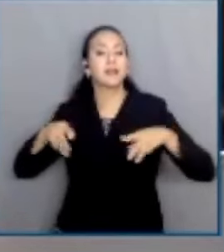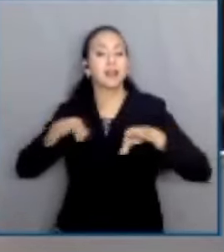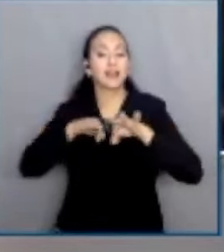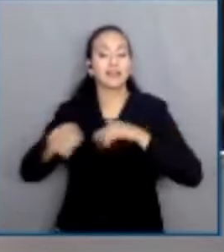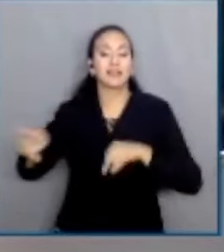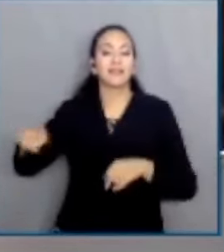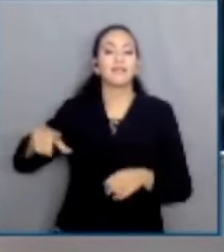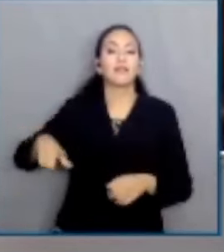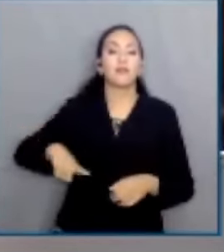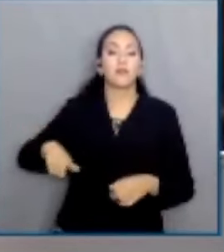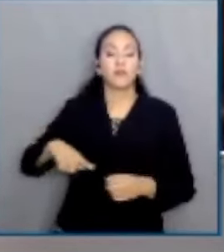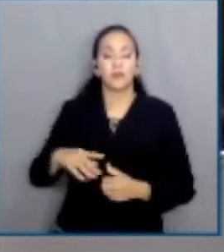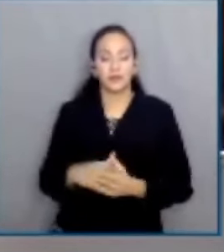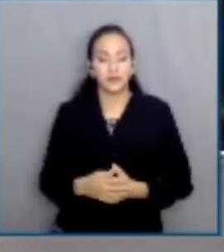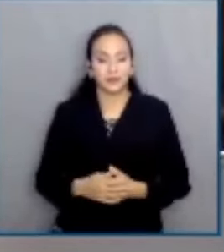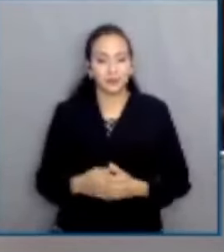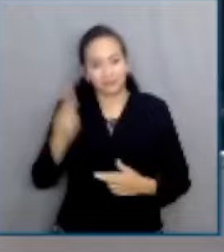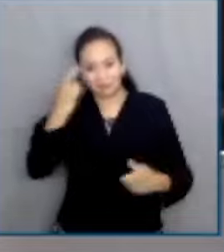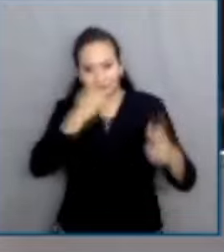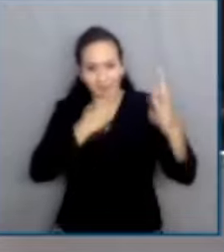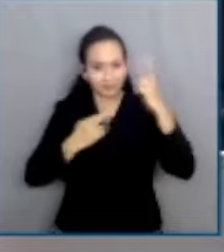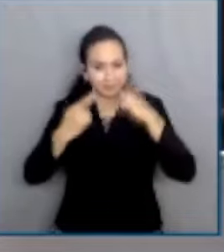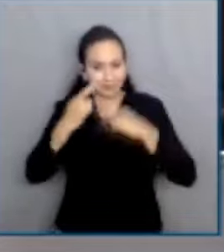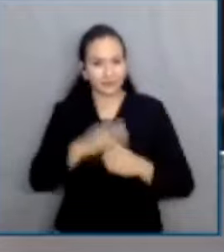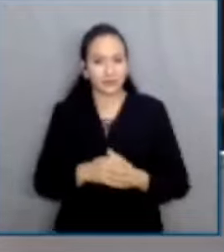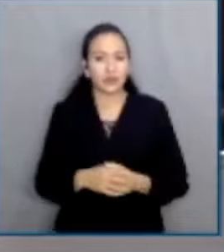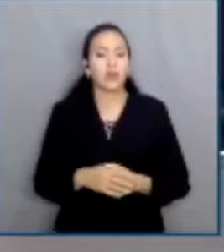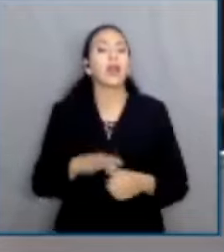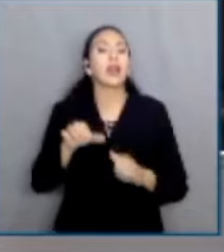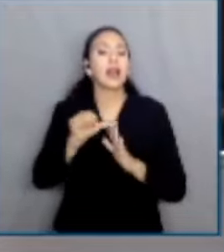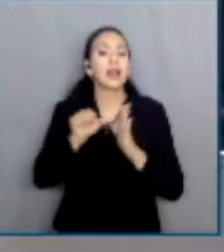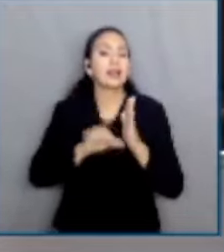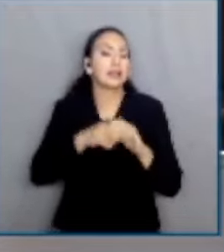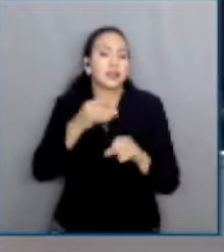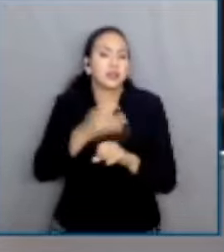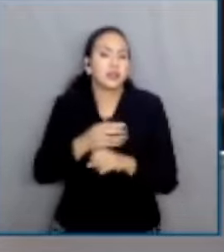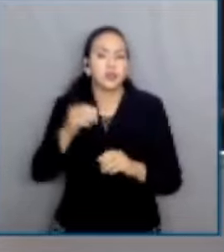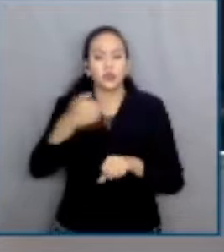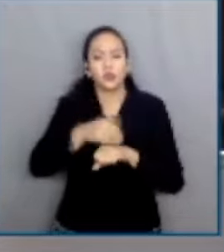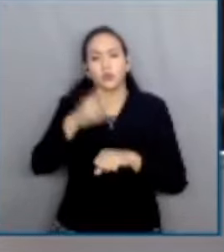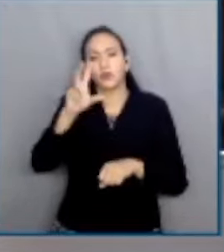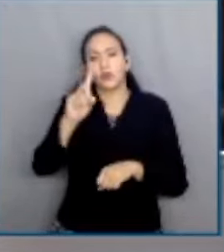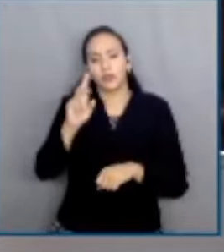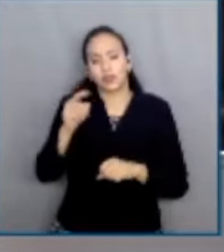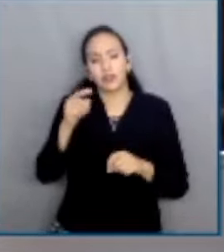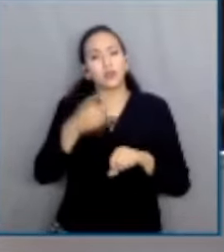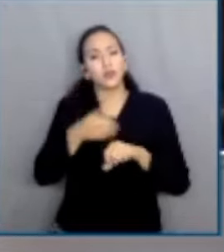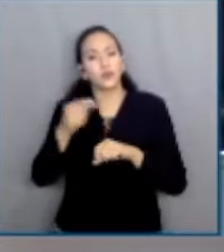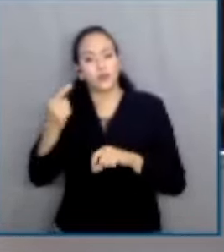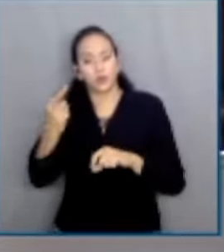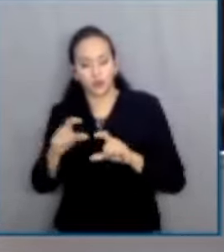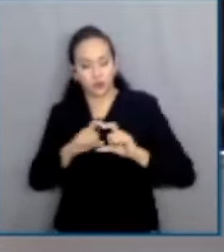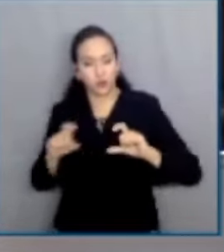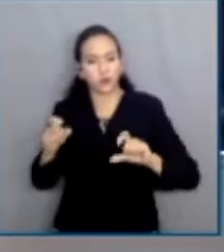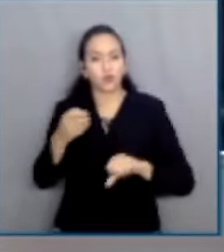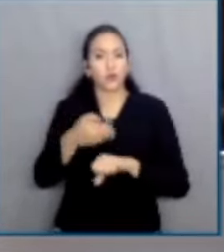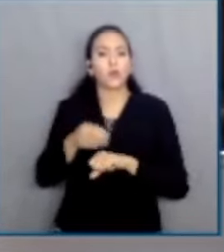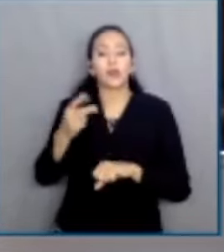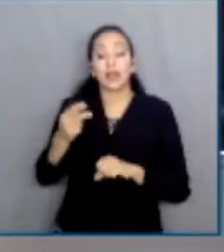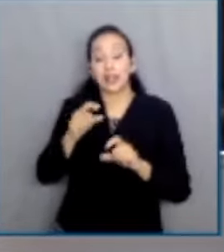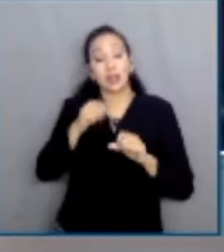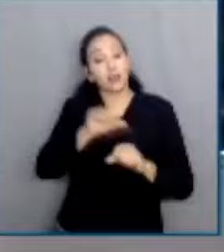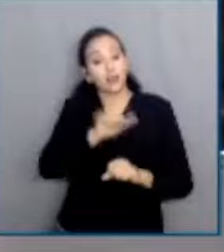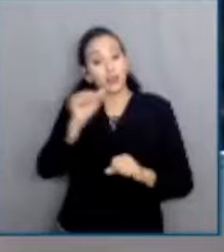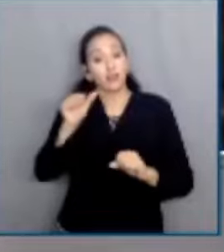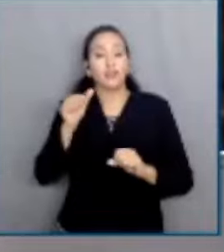declarar la invalidez únicamente del artículo 130, número 1, párrafo primero y número 3, incisos B y G,